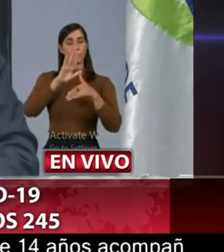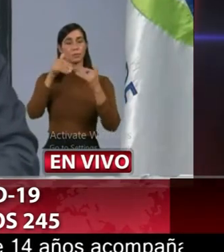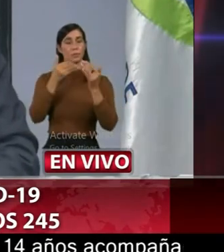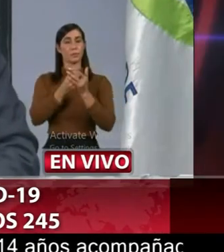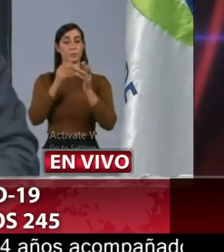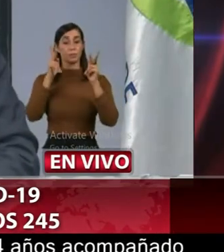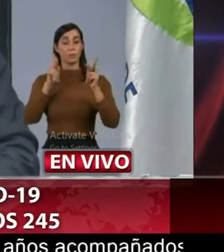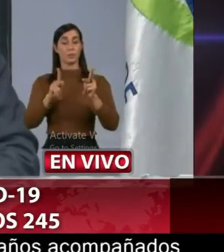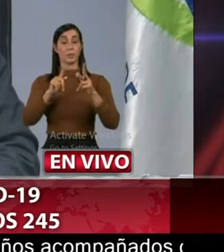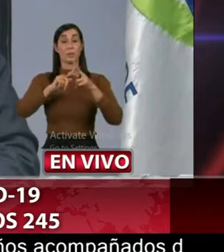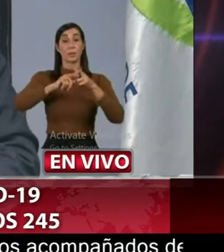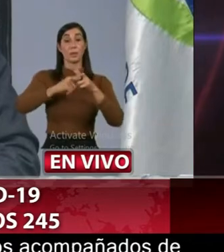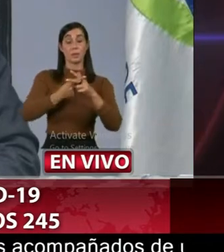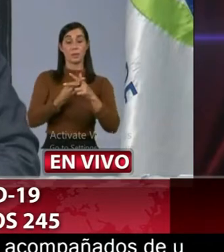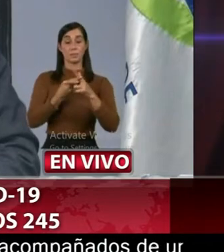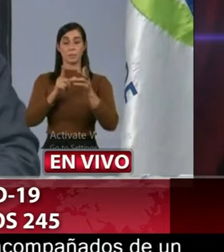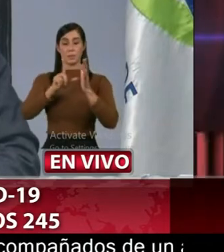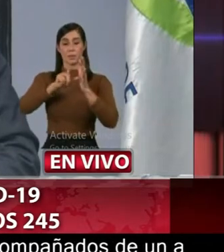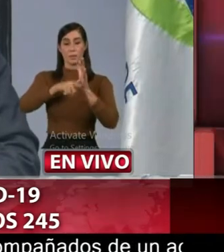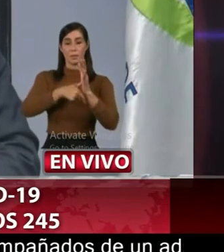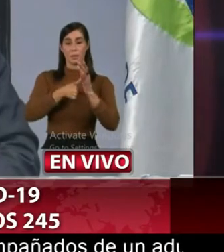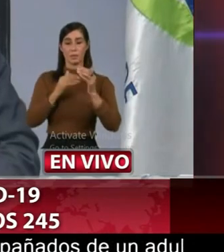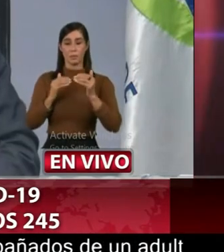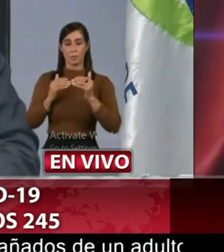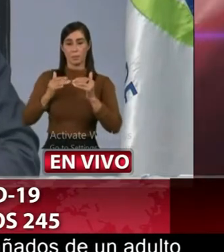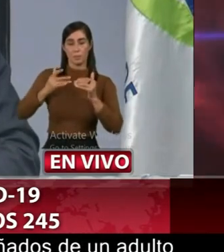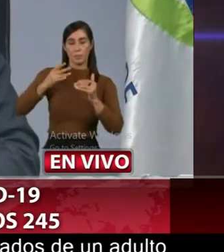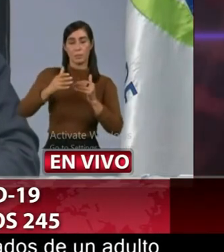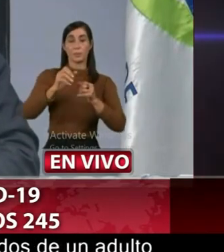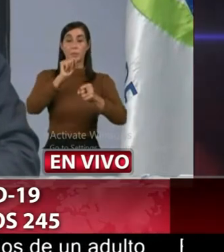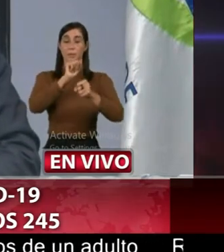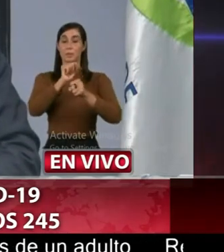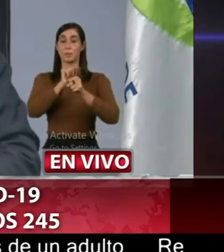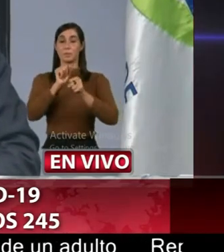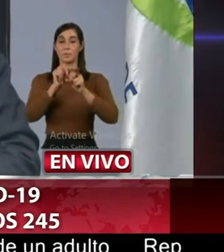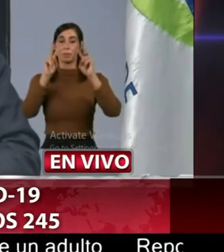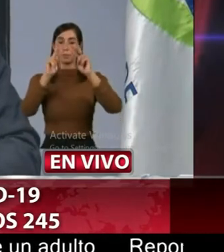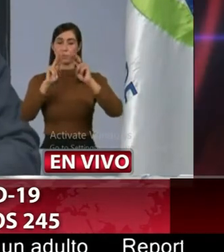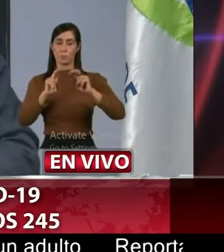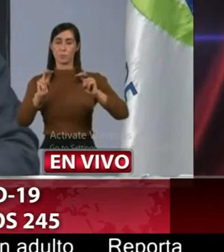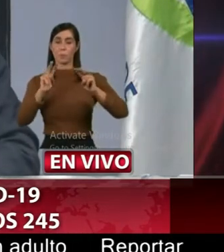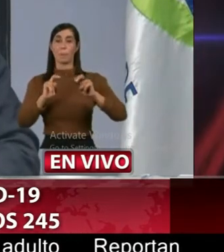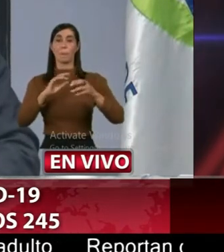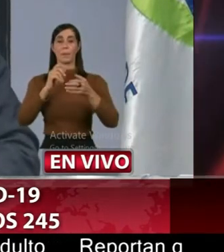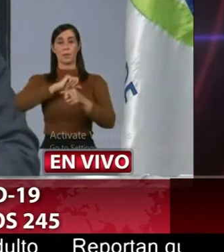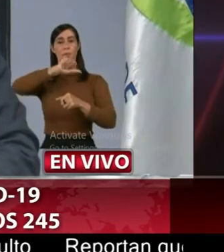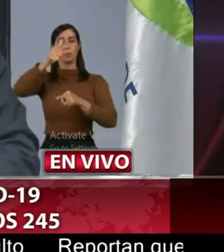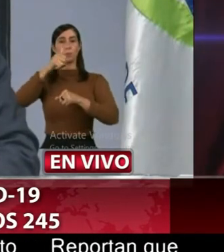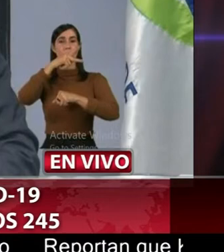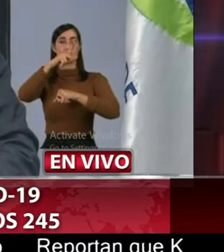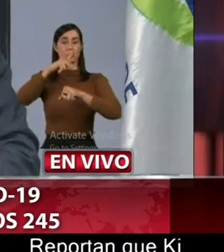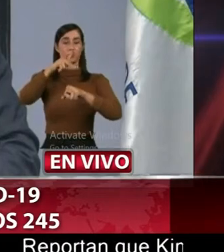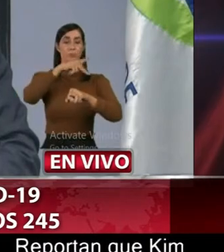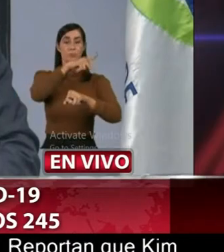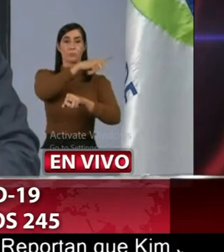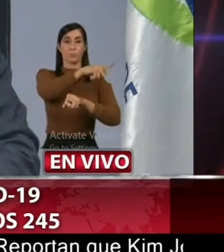que empiezan a desplegarse las acciones de contención en la provincia